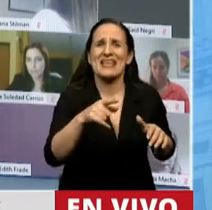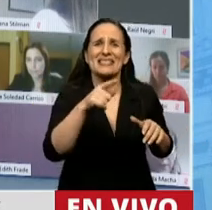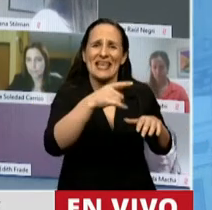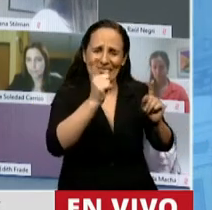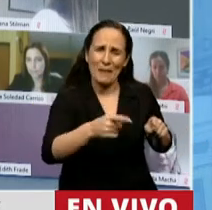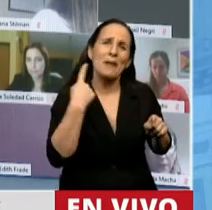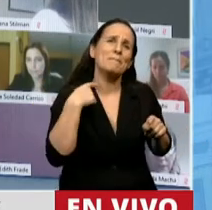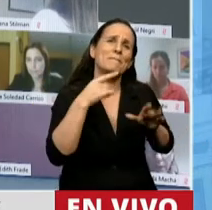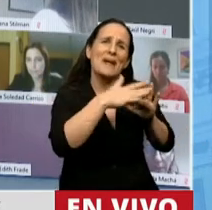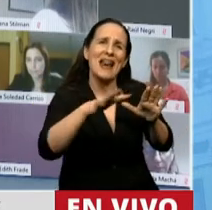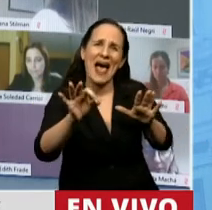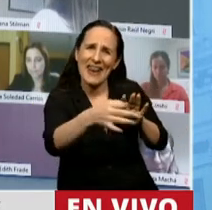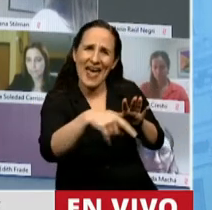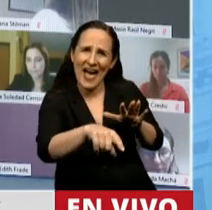Paraná,